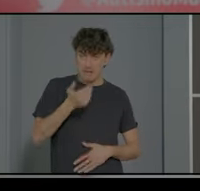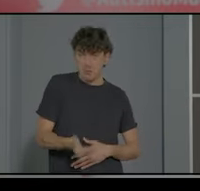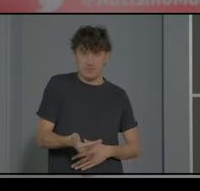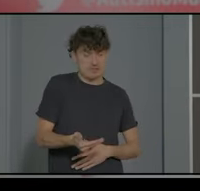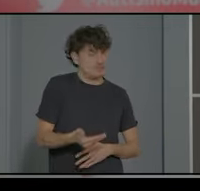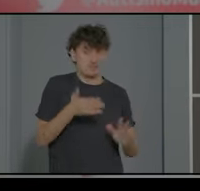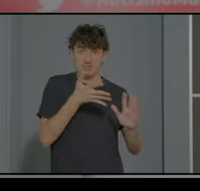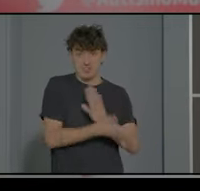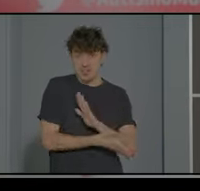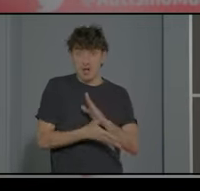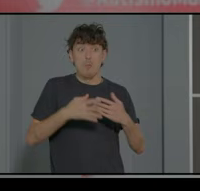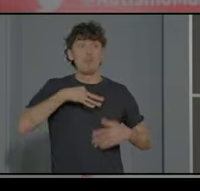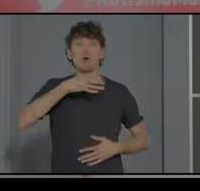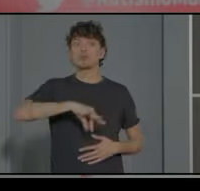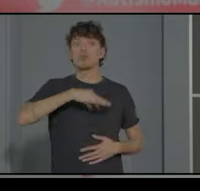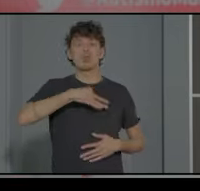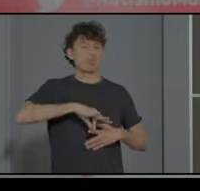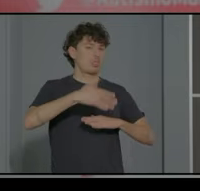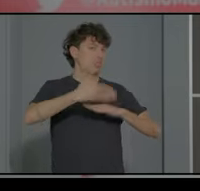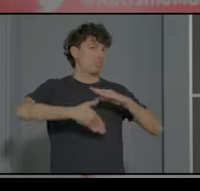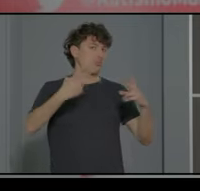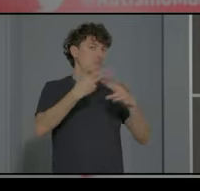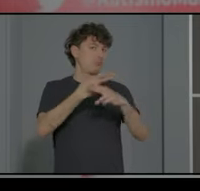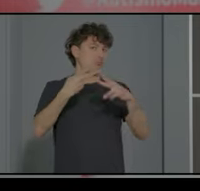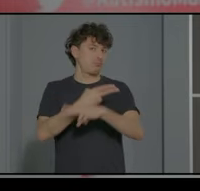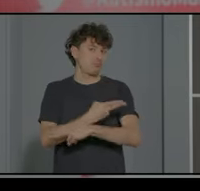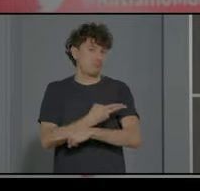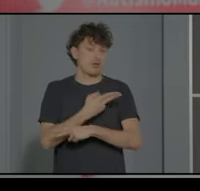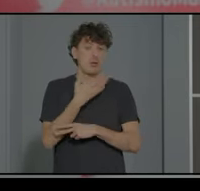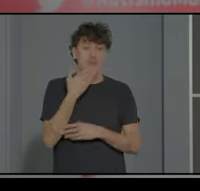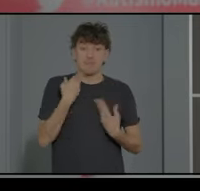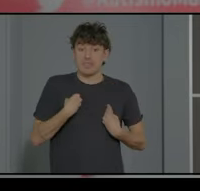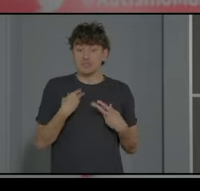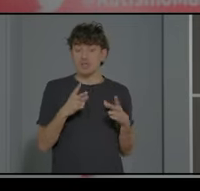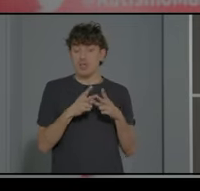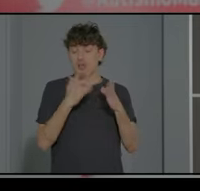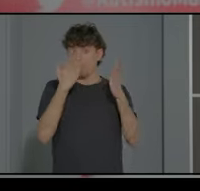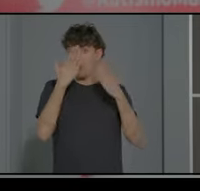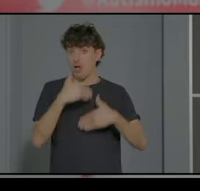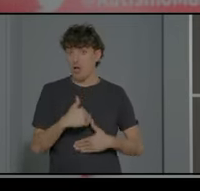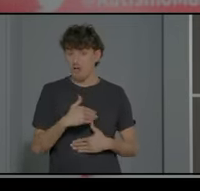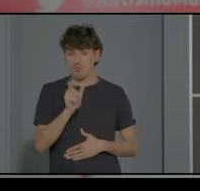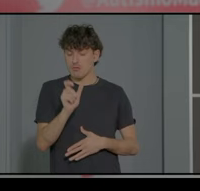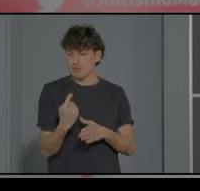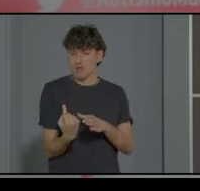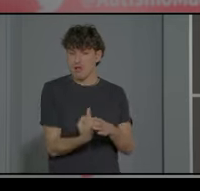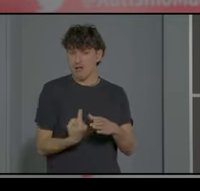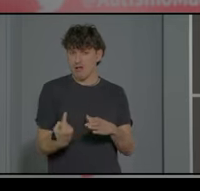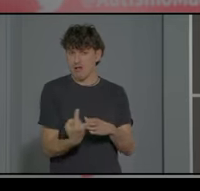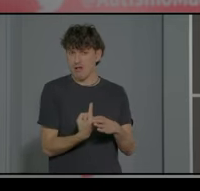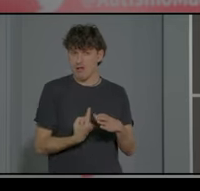sus posibilidades de forma muy significativa. Su vida social es inexistente y es una persona en un nivel de aislamiento